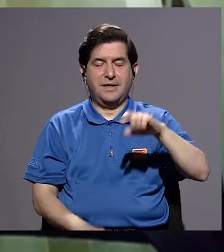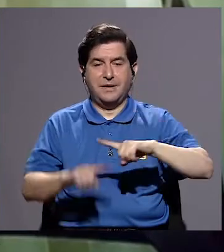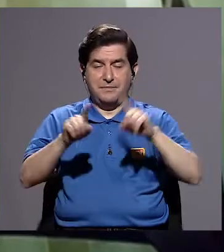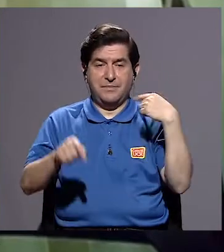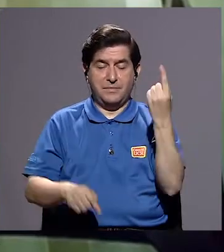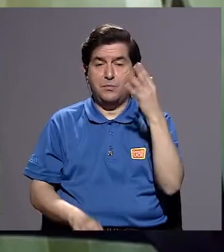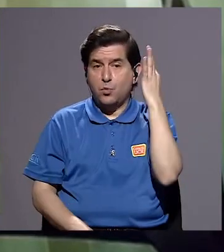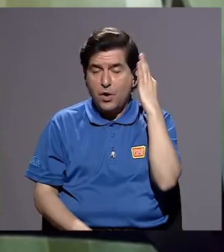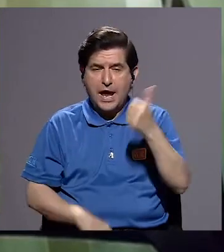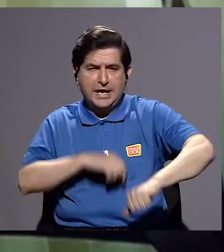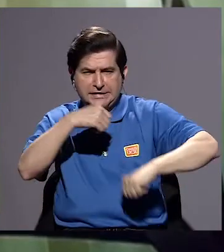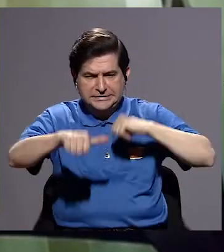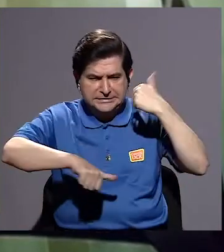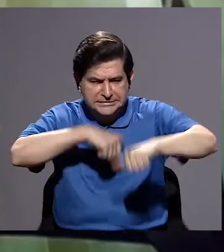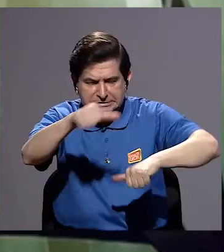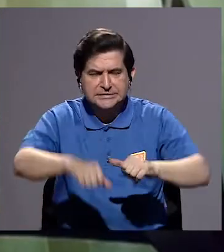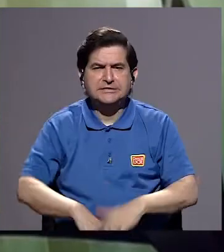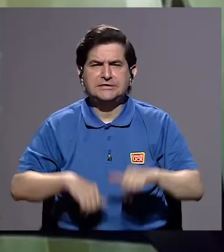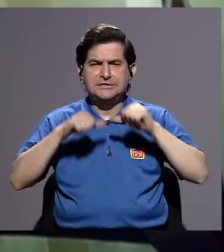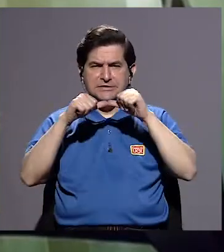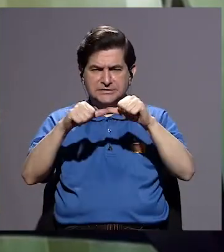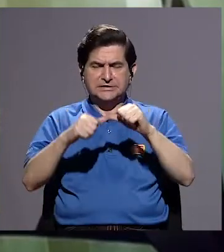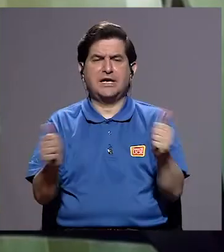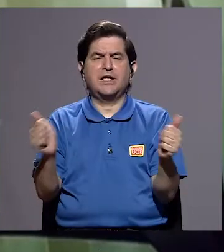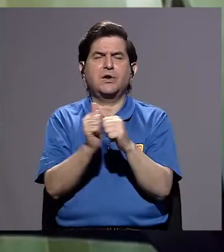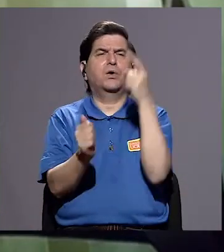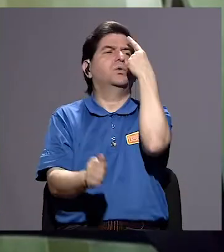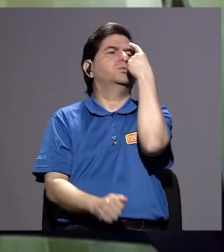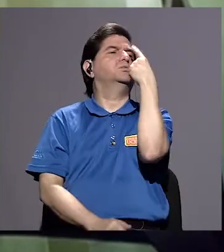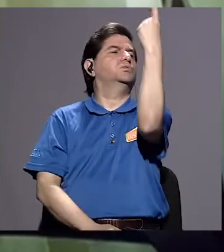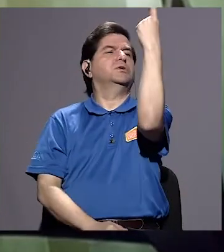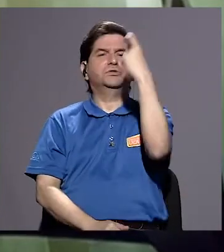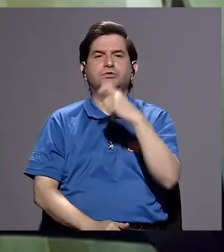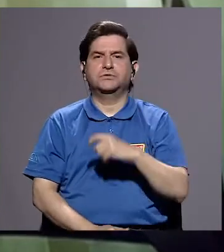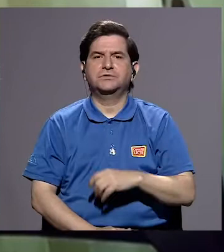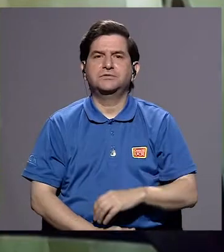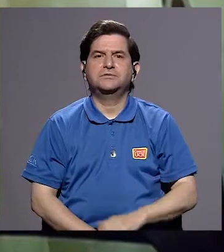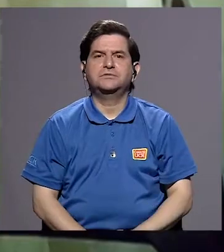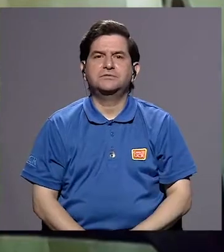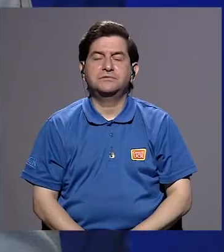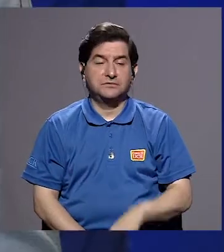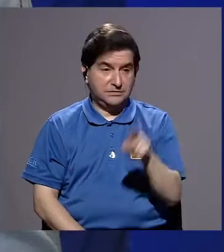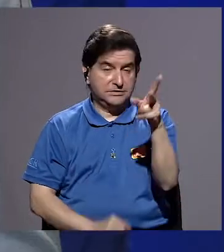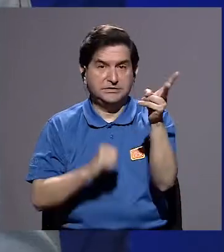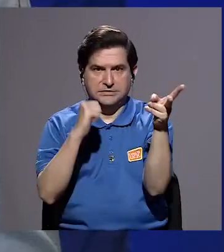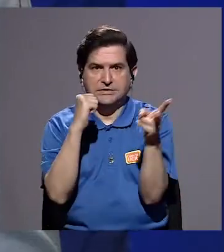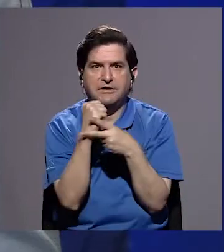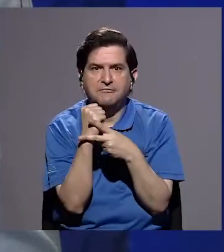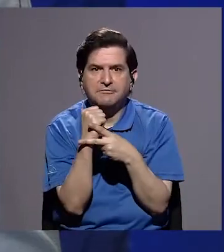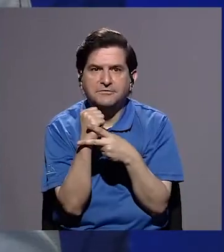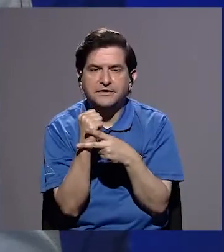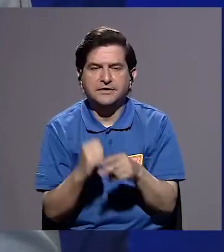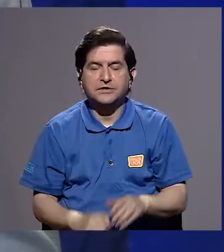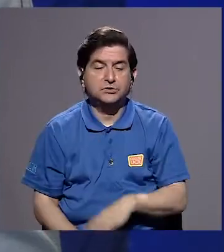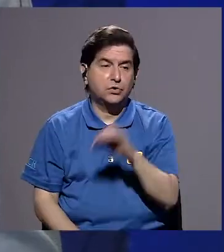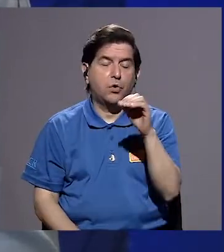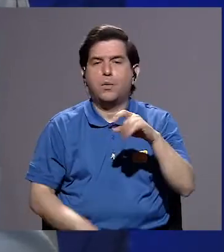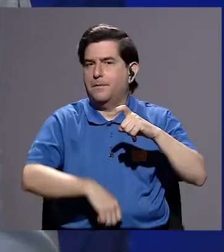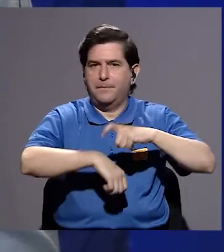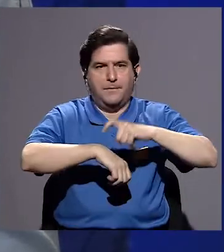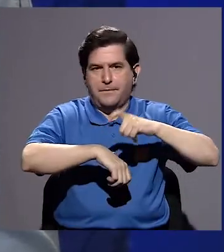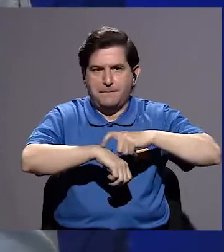mujeres luchadoras y que seguíamos con nuestros sueños. ¿En esa ocasión o en esa